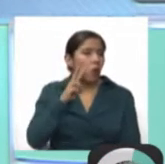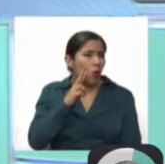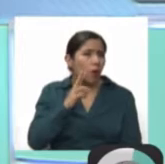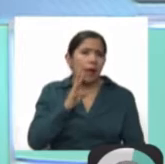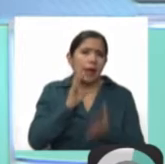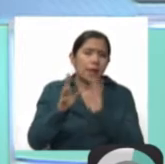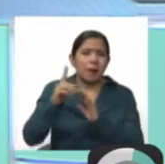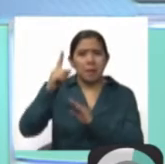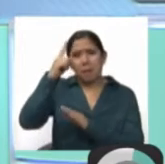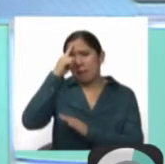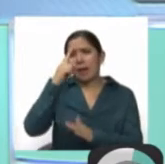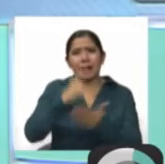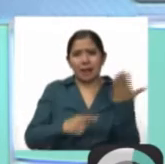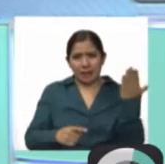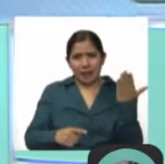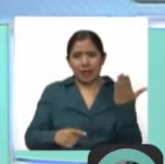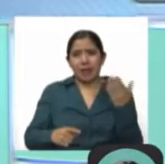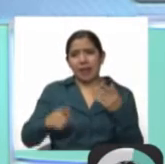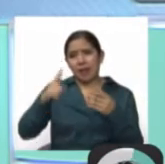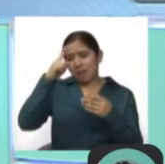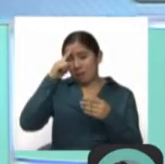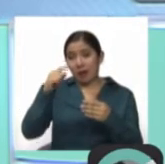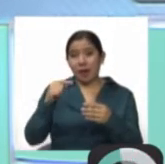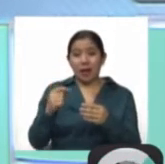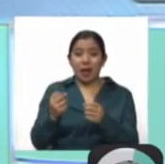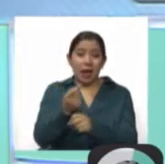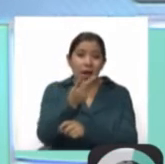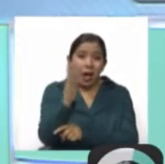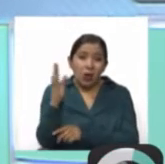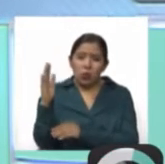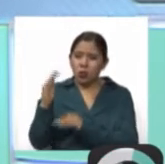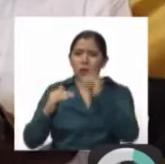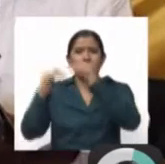se salte el proceso de licitación de algunas obras.